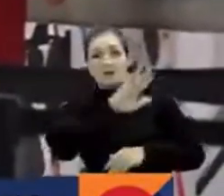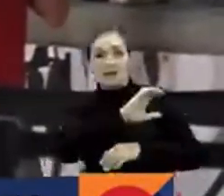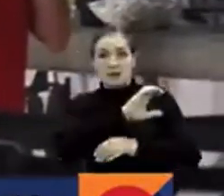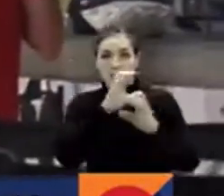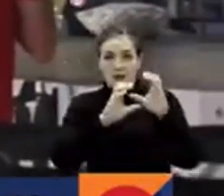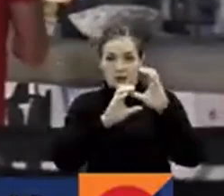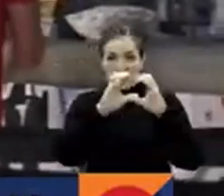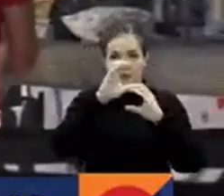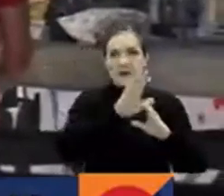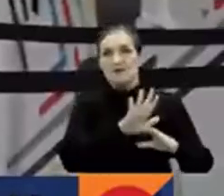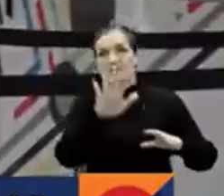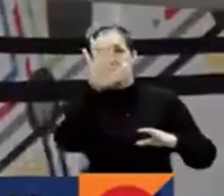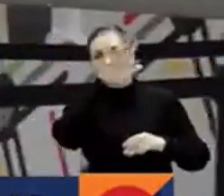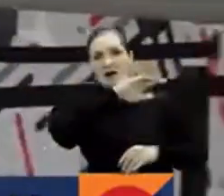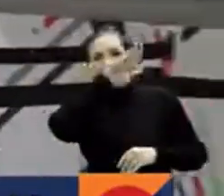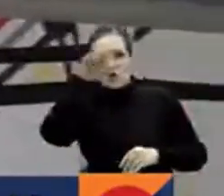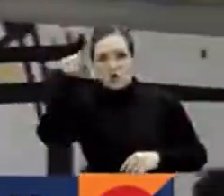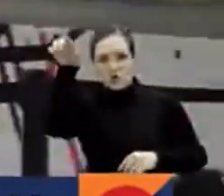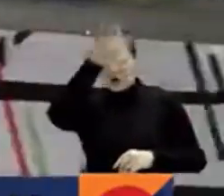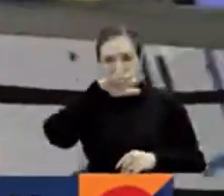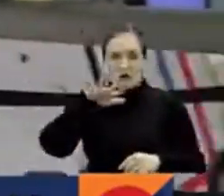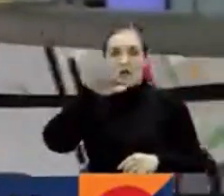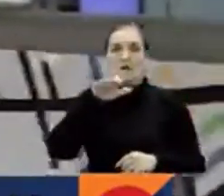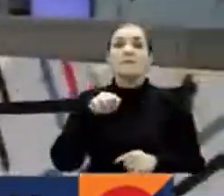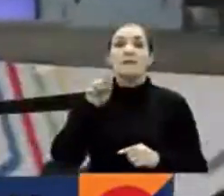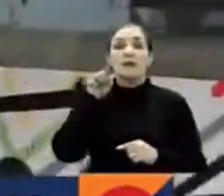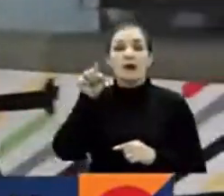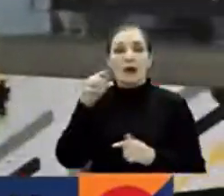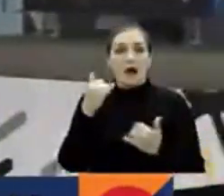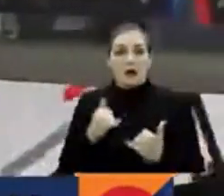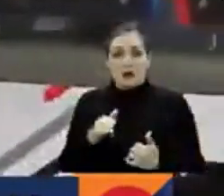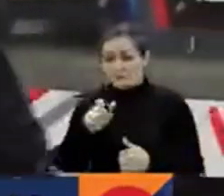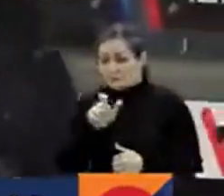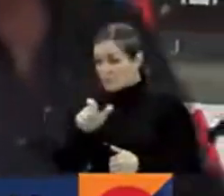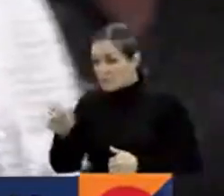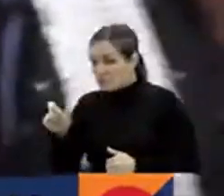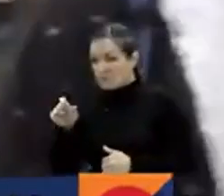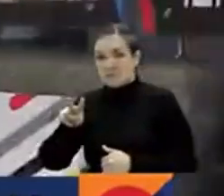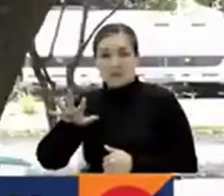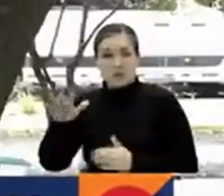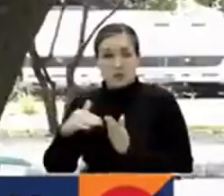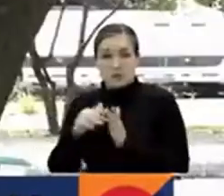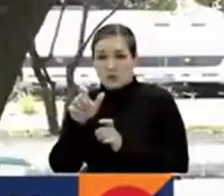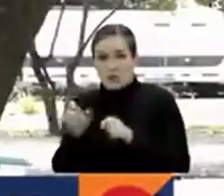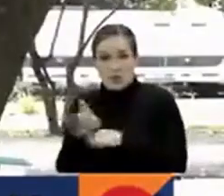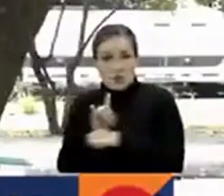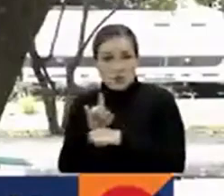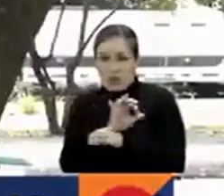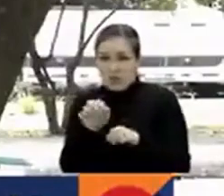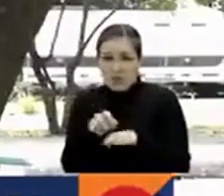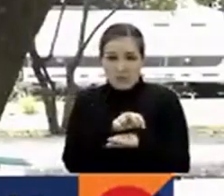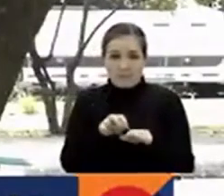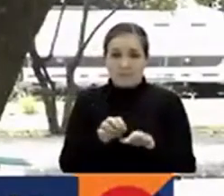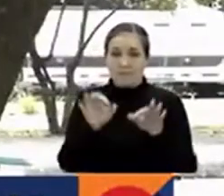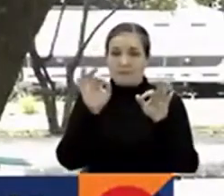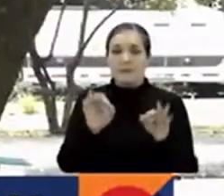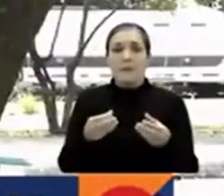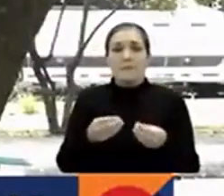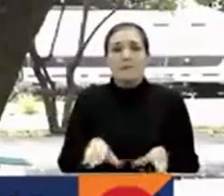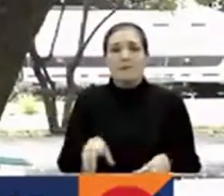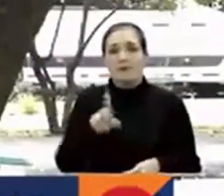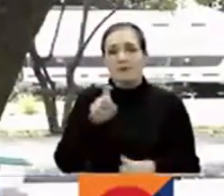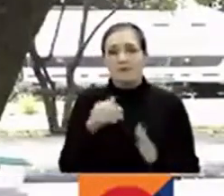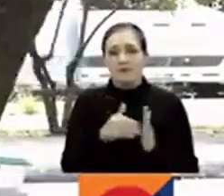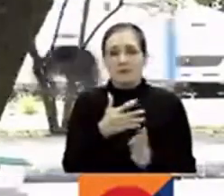pasajeros. Aseguran que unos 45 mil viajeros han dejado de movilizar por las carreteras. Más de 6 mil 500 millones de pesos en pérdidas